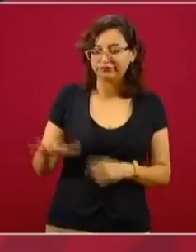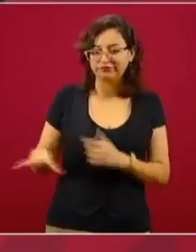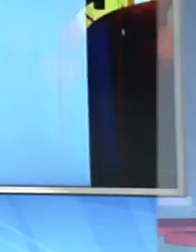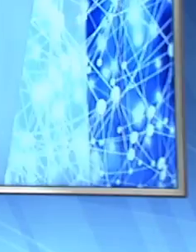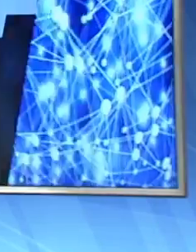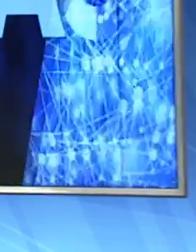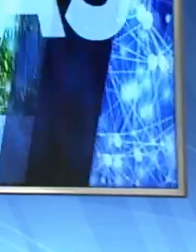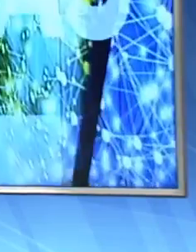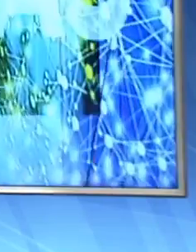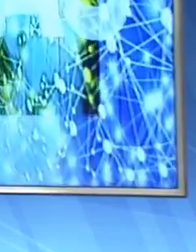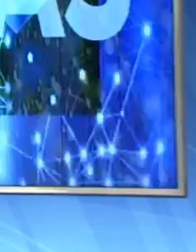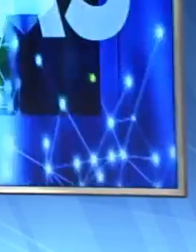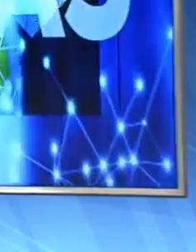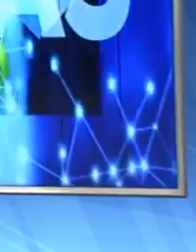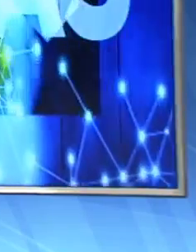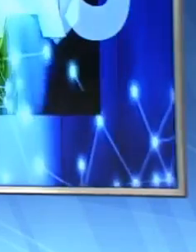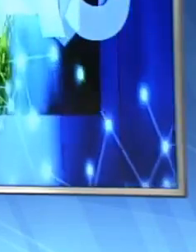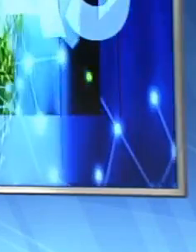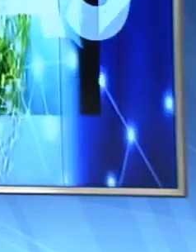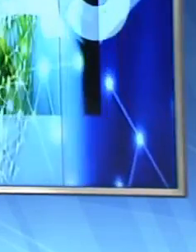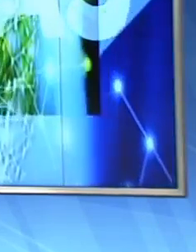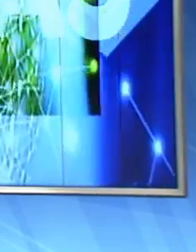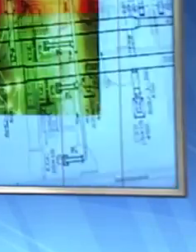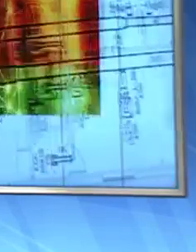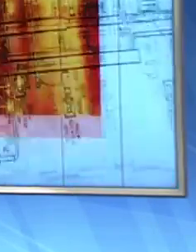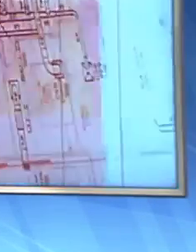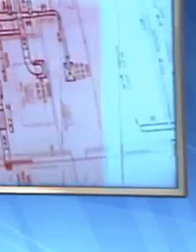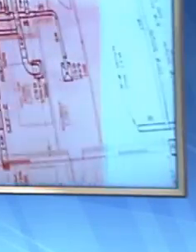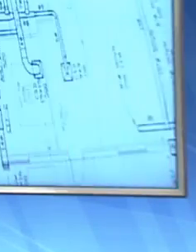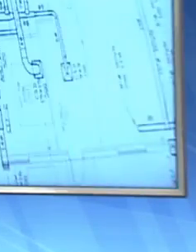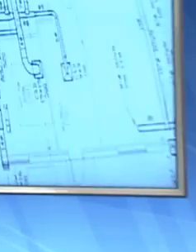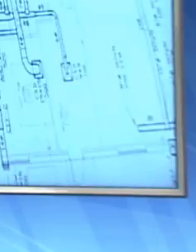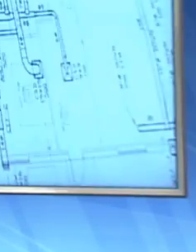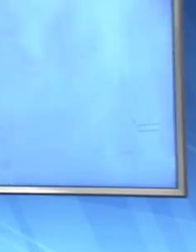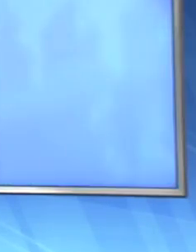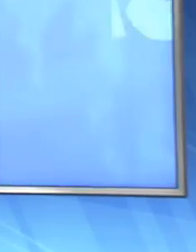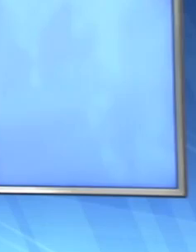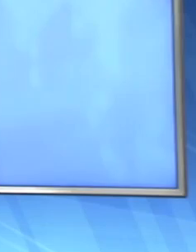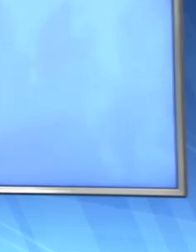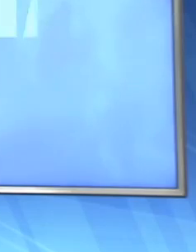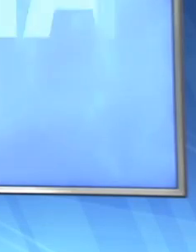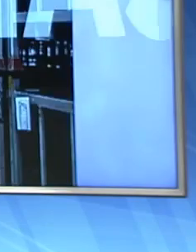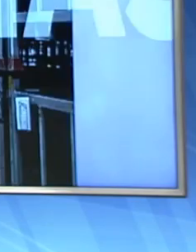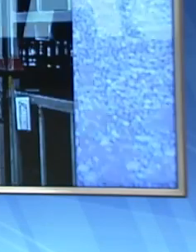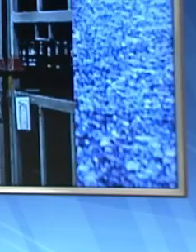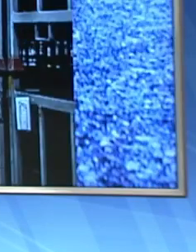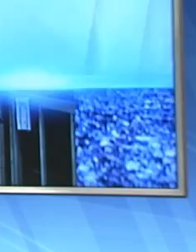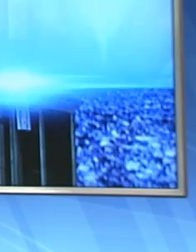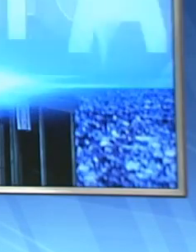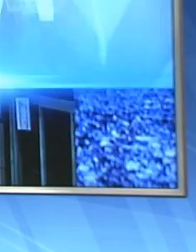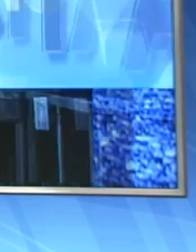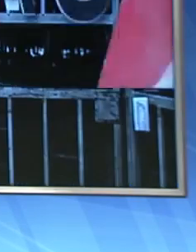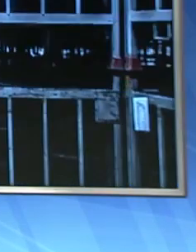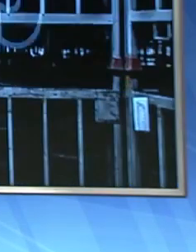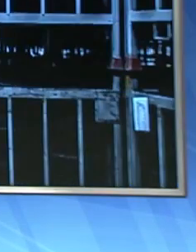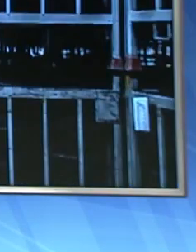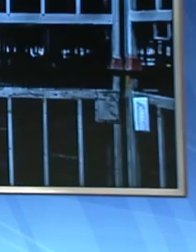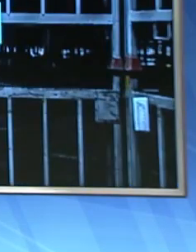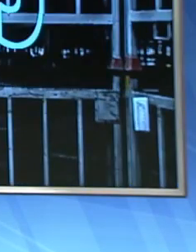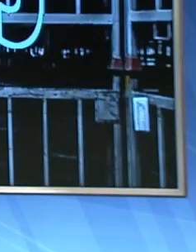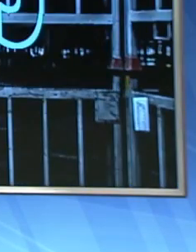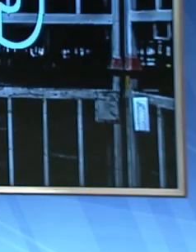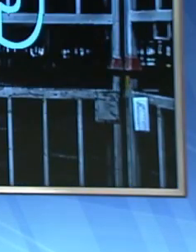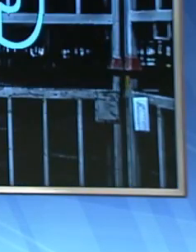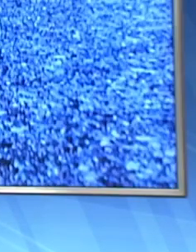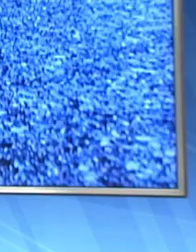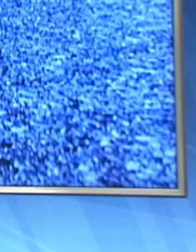Eso es lo primero. Así es lo que está diciendo el presidente Andrés Manuel López Obrador, que hoy se vive un gobierno diferente. No